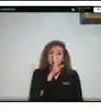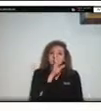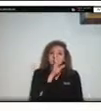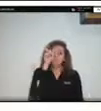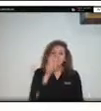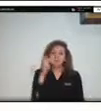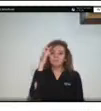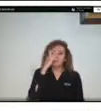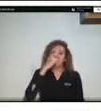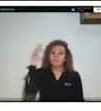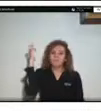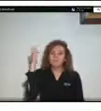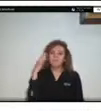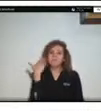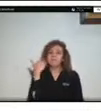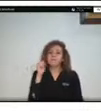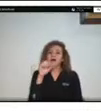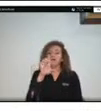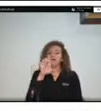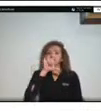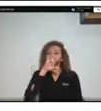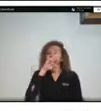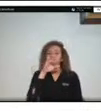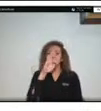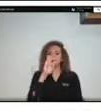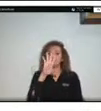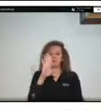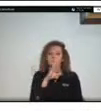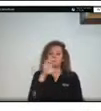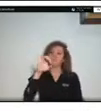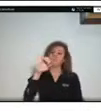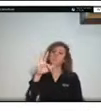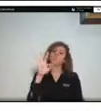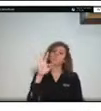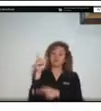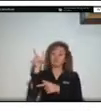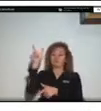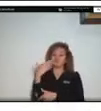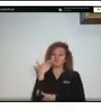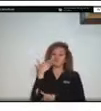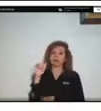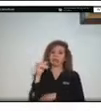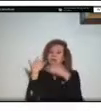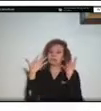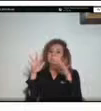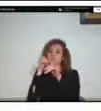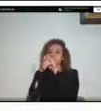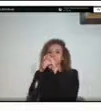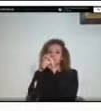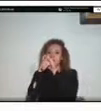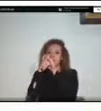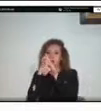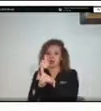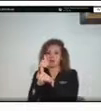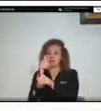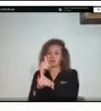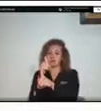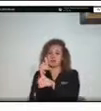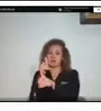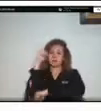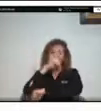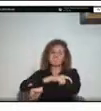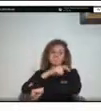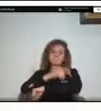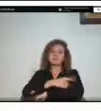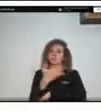elizabeth puerto puerto ella es ingeniera de minas de la universidad